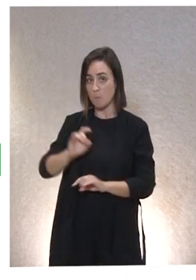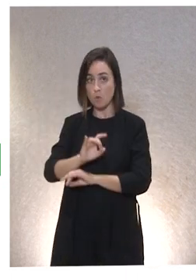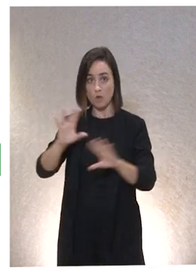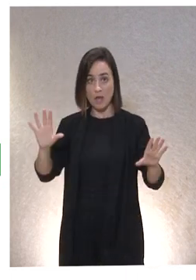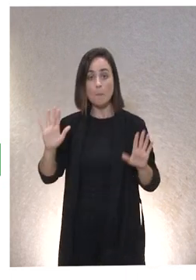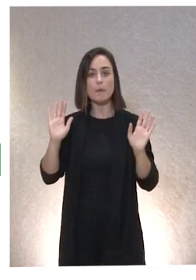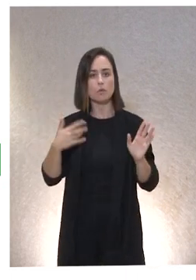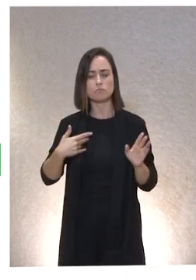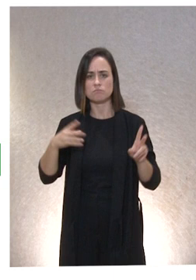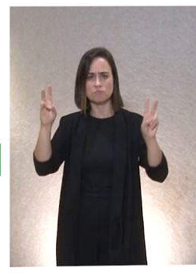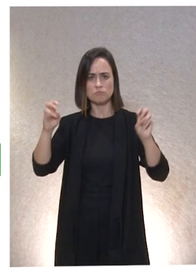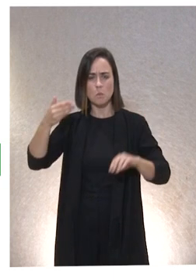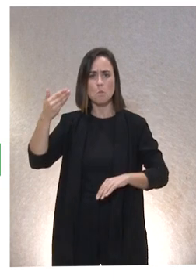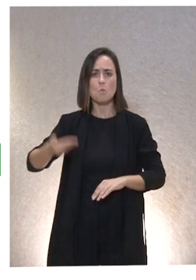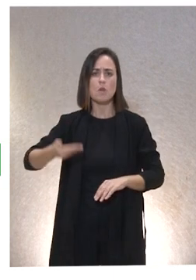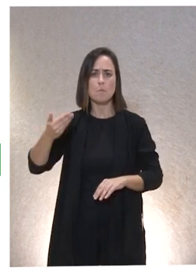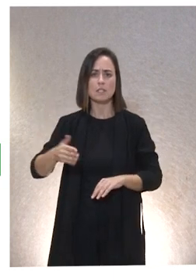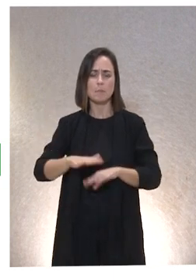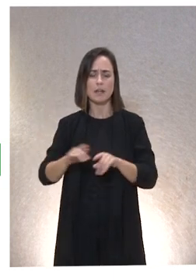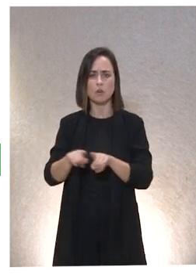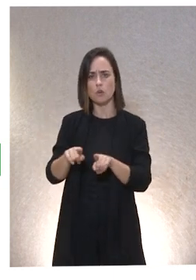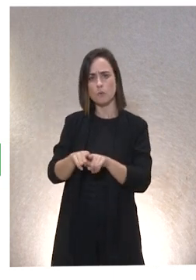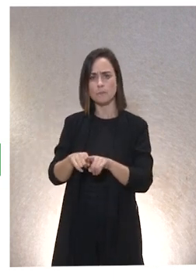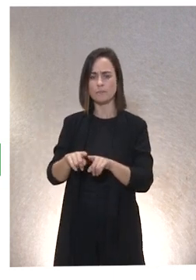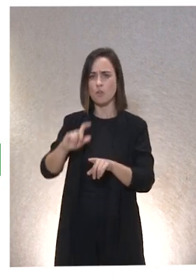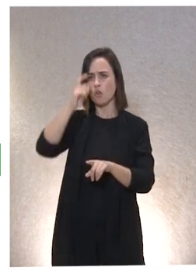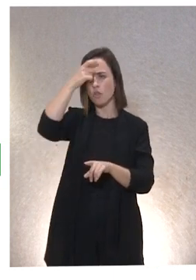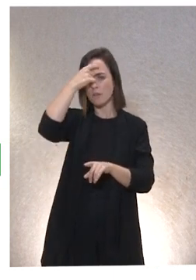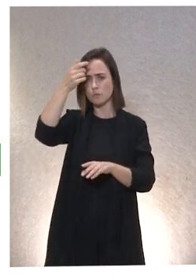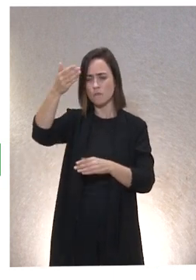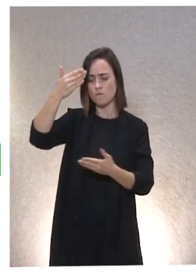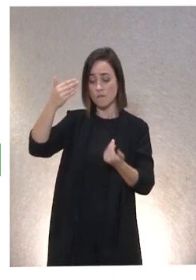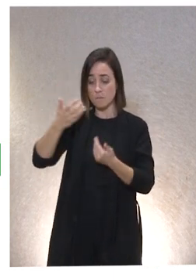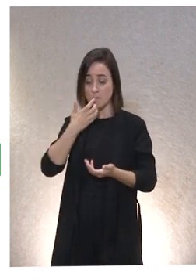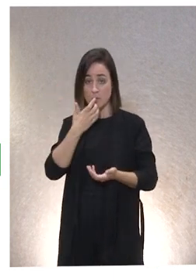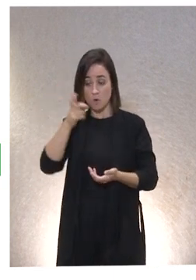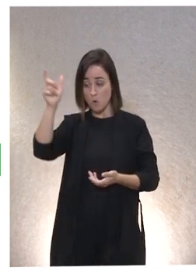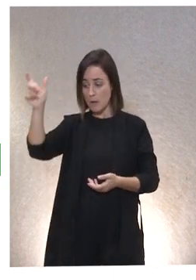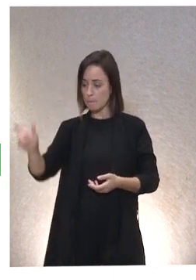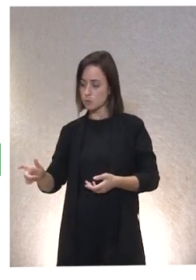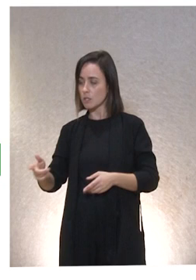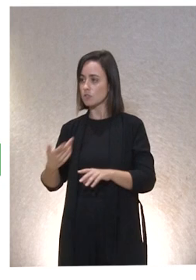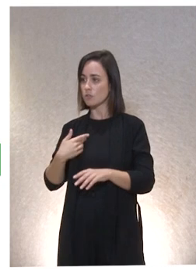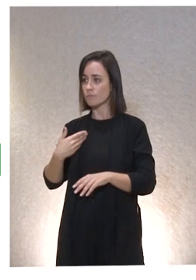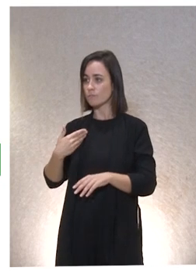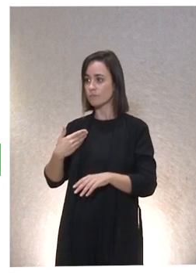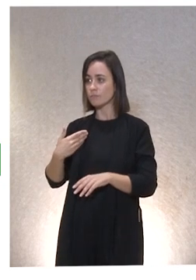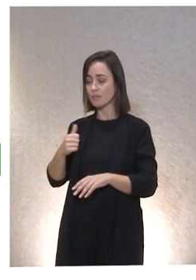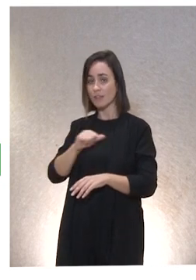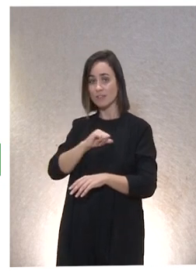tema que es importante desentrañar todo lo que la dignidad significa. Cuando una persona es reconocida en su dignidad,